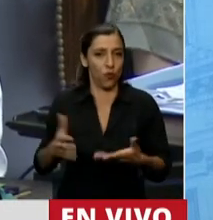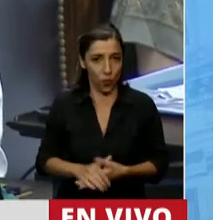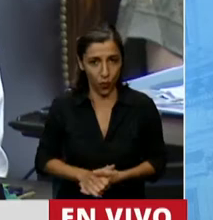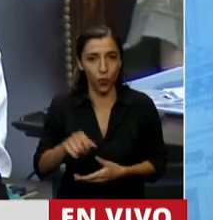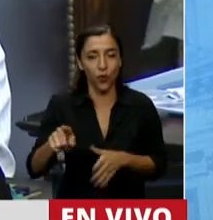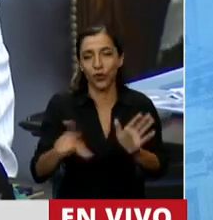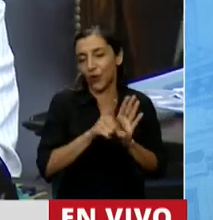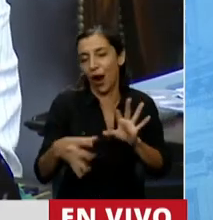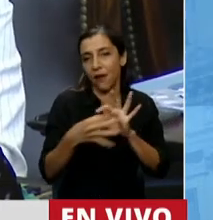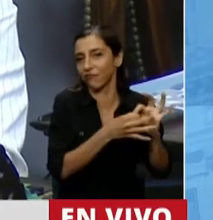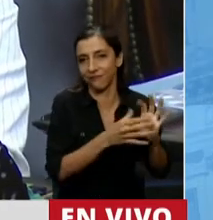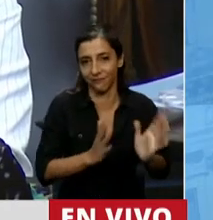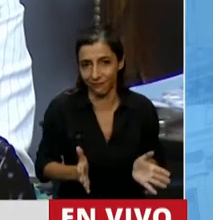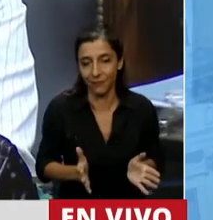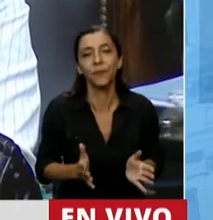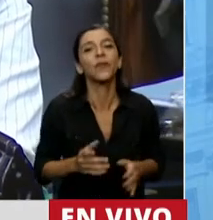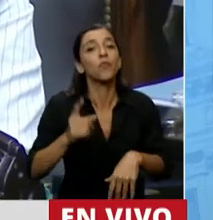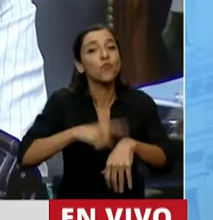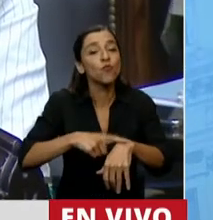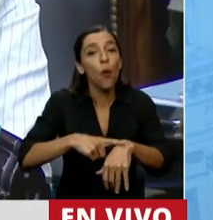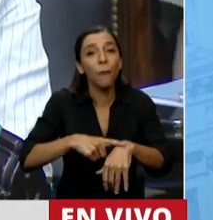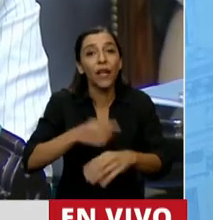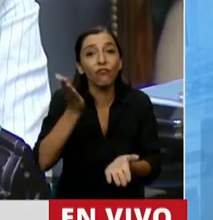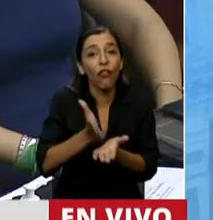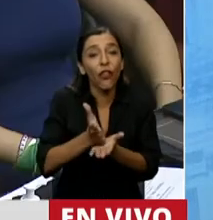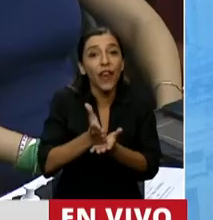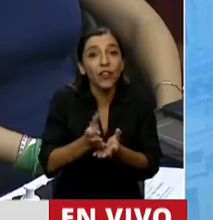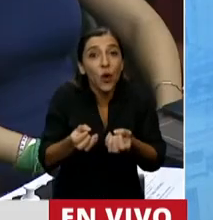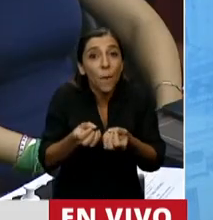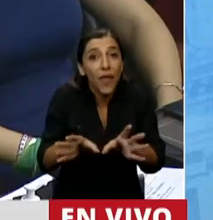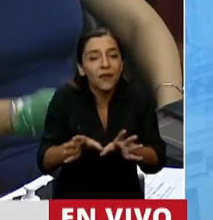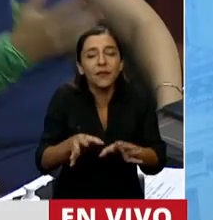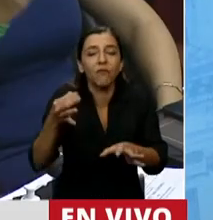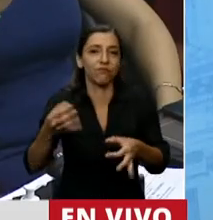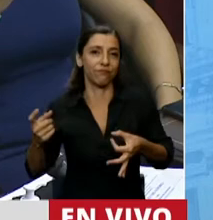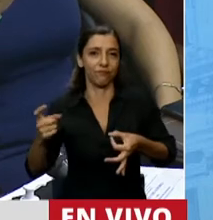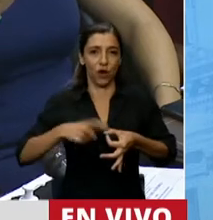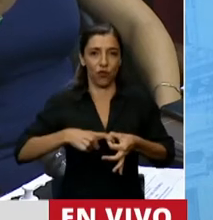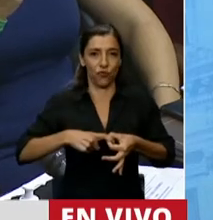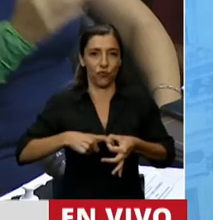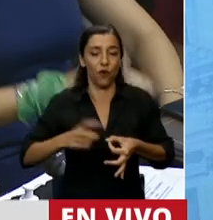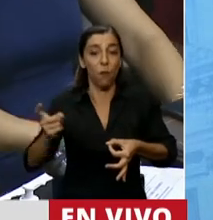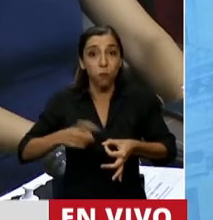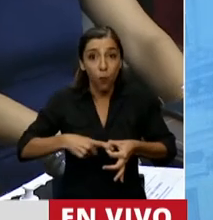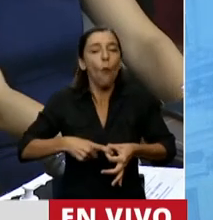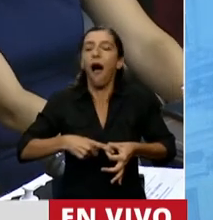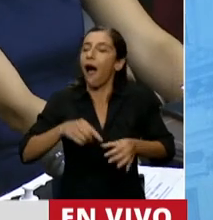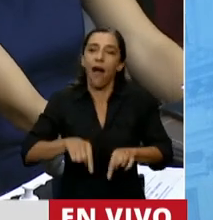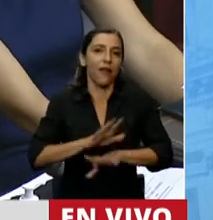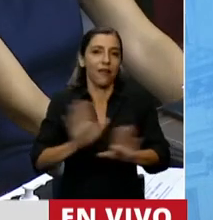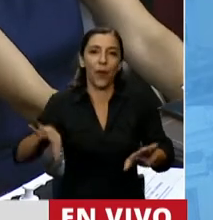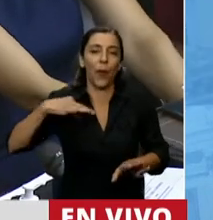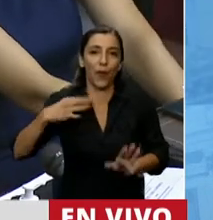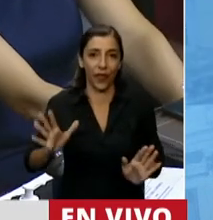ley a partir del momento de la concepción, es decir, nadie puede ser privado de la vida